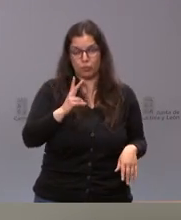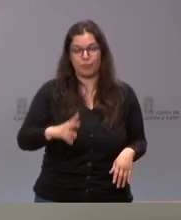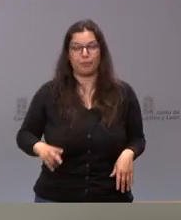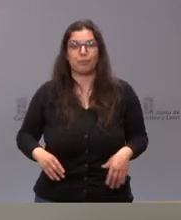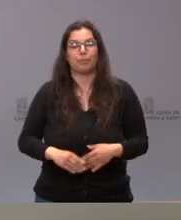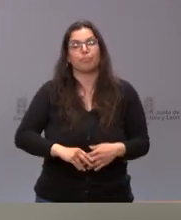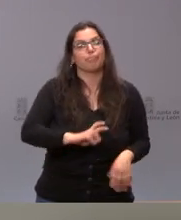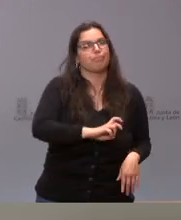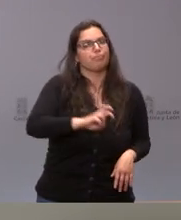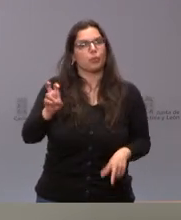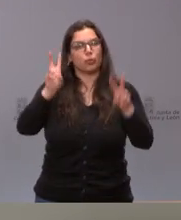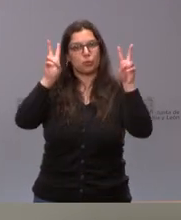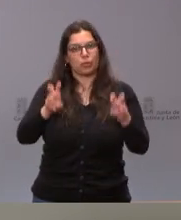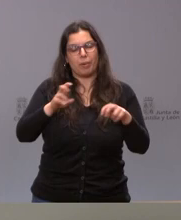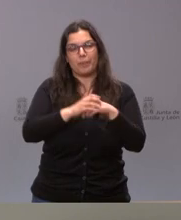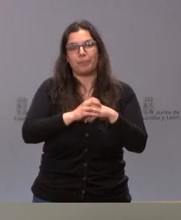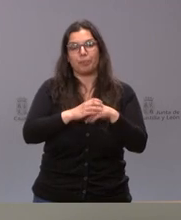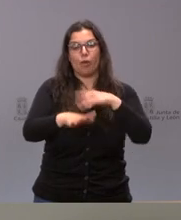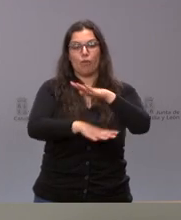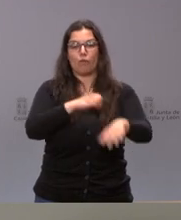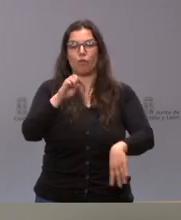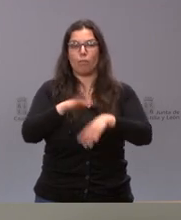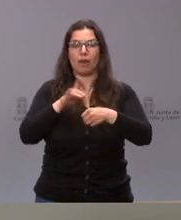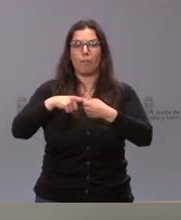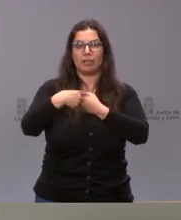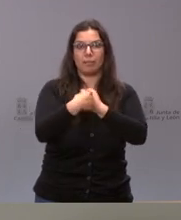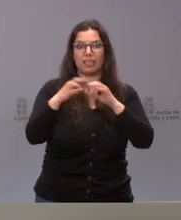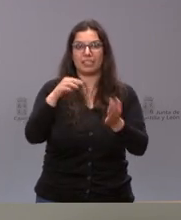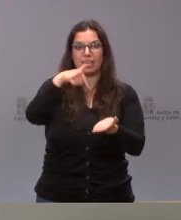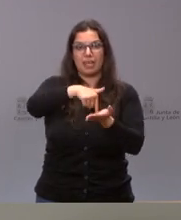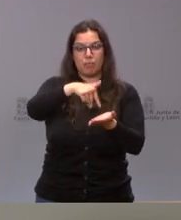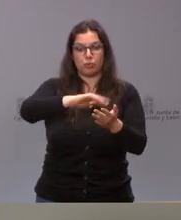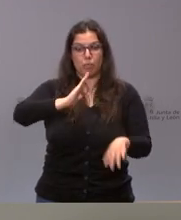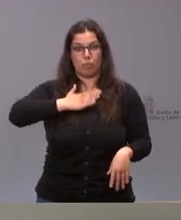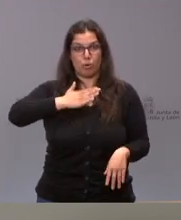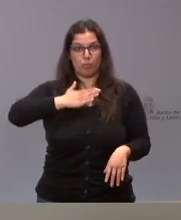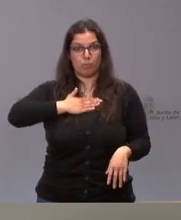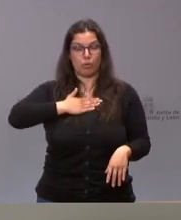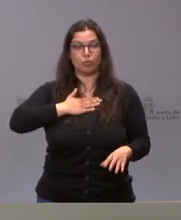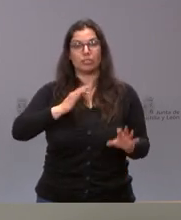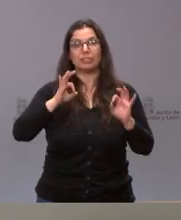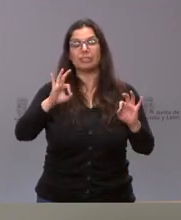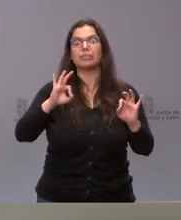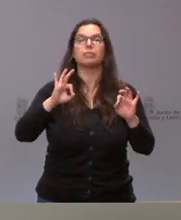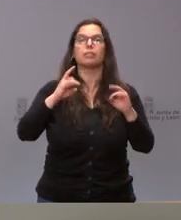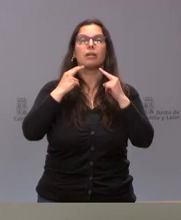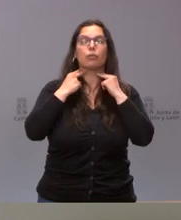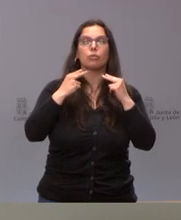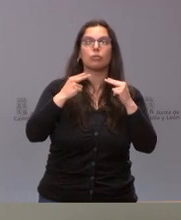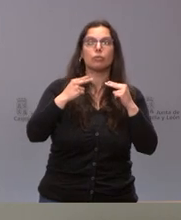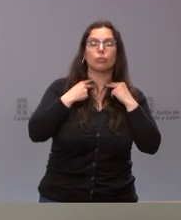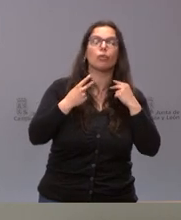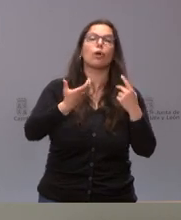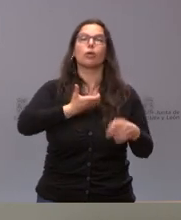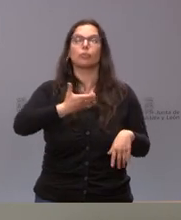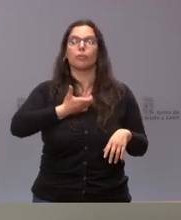En otro orden de cuestiones, el Fondo para la Participación en los Impuestos Propios de la Comunidad para las Entidades Locales se